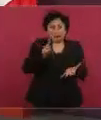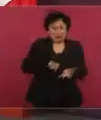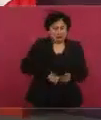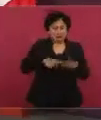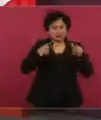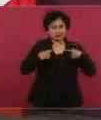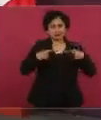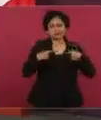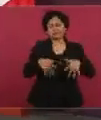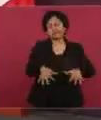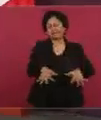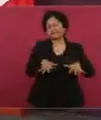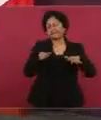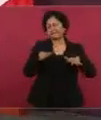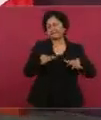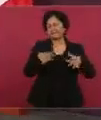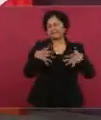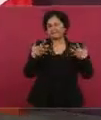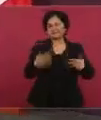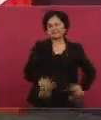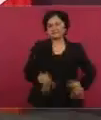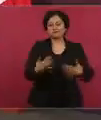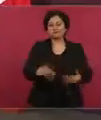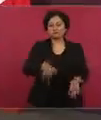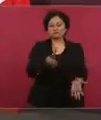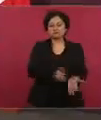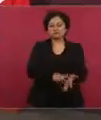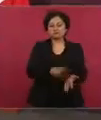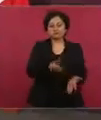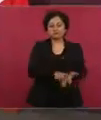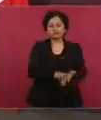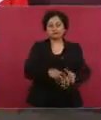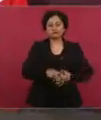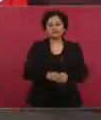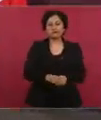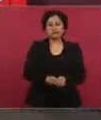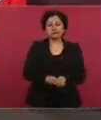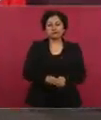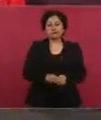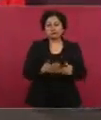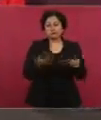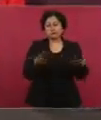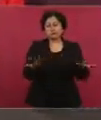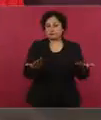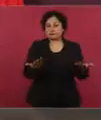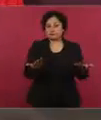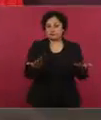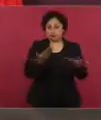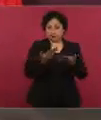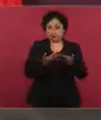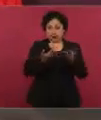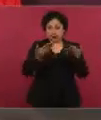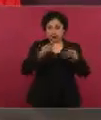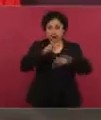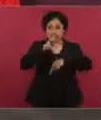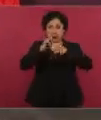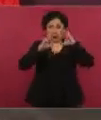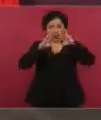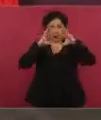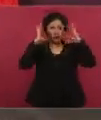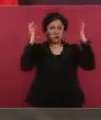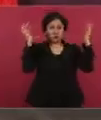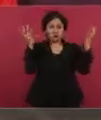y es ahora uno de los países con más